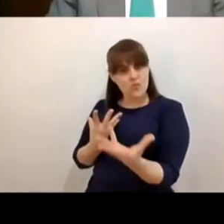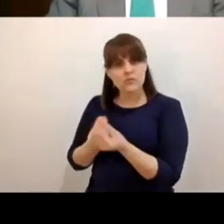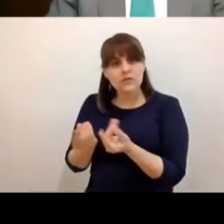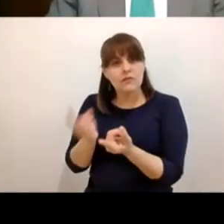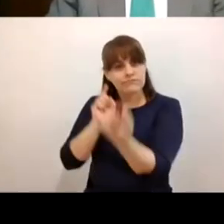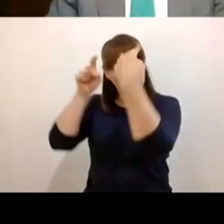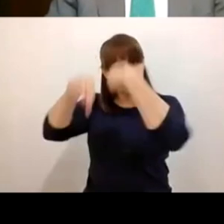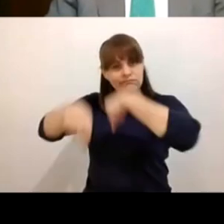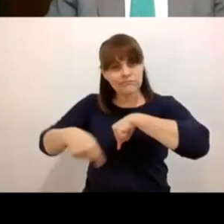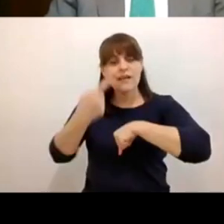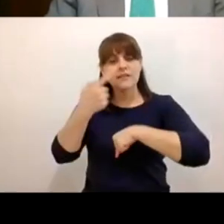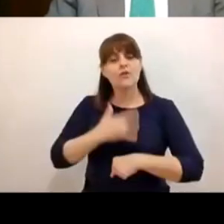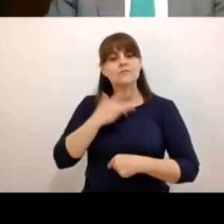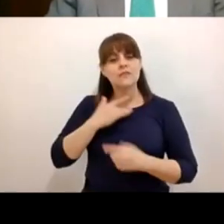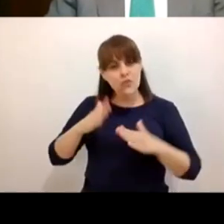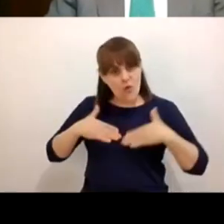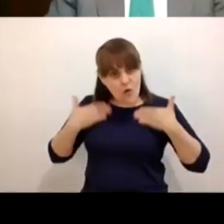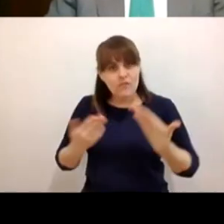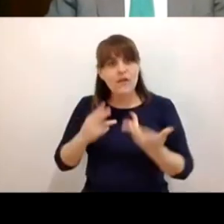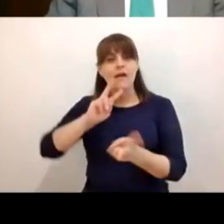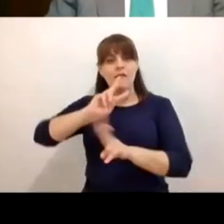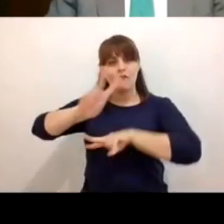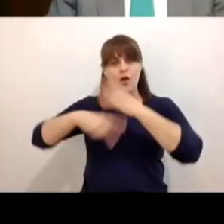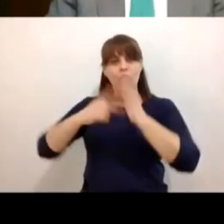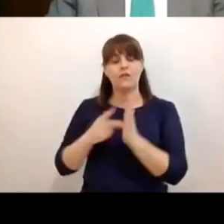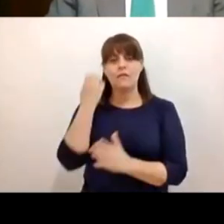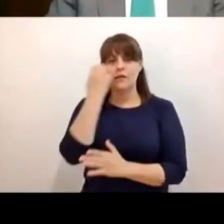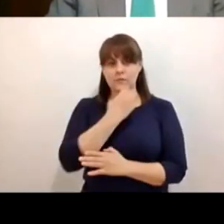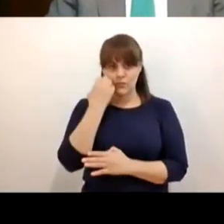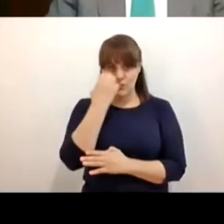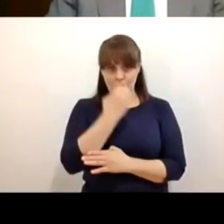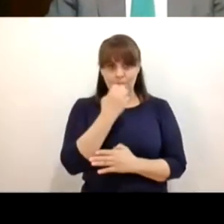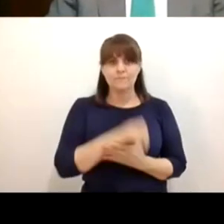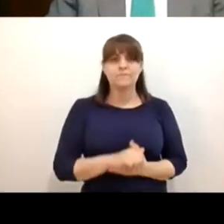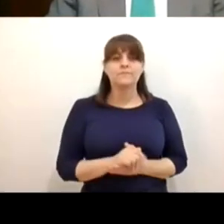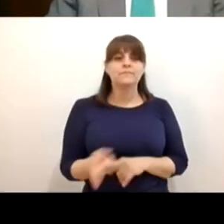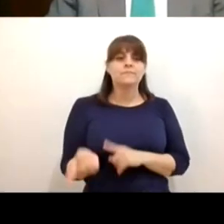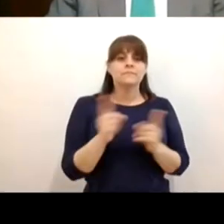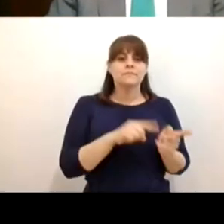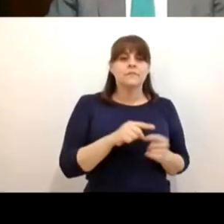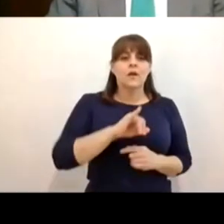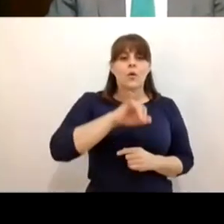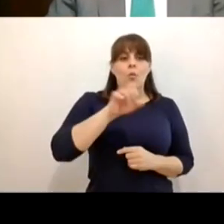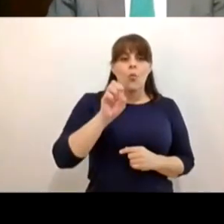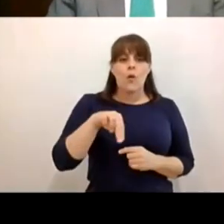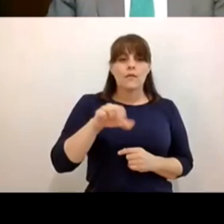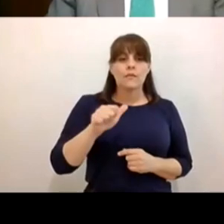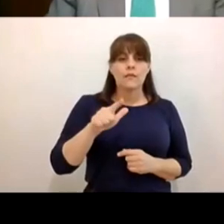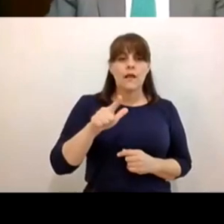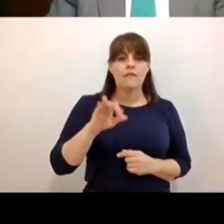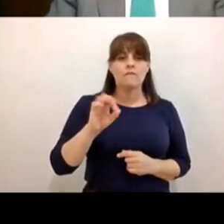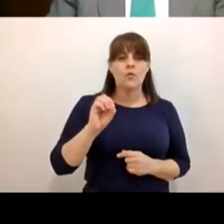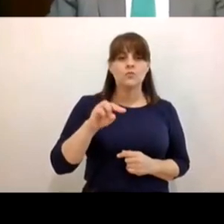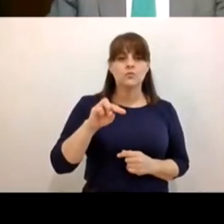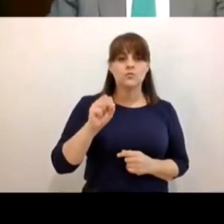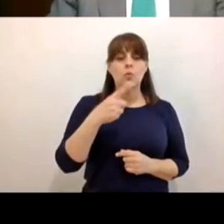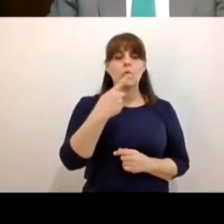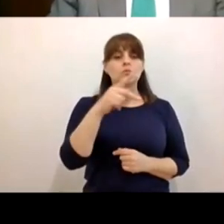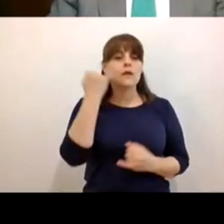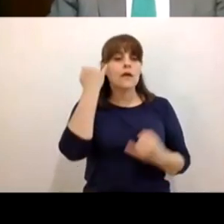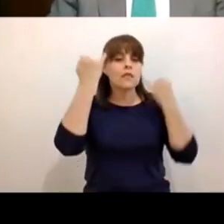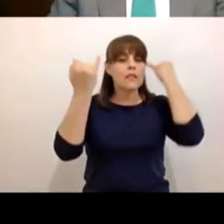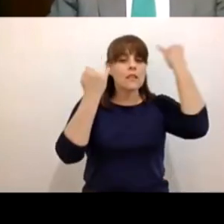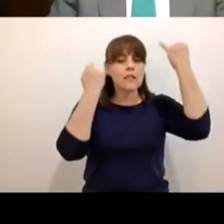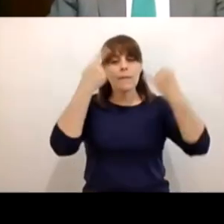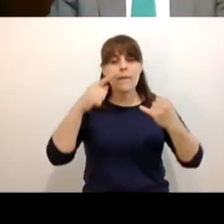con confianza de la comunidad educativa Juan Alfonso a ver si nos cuentas lo que ustedes están planeando y además hasta agregarte